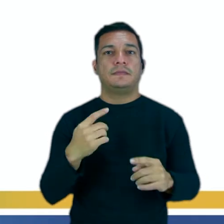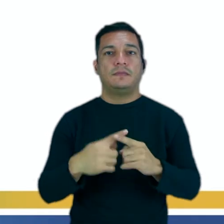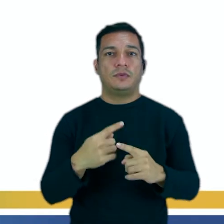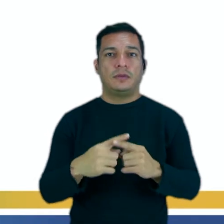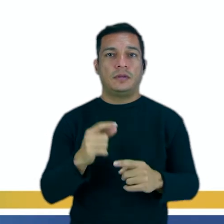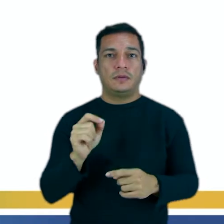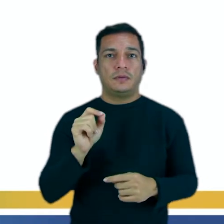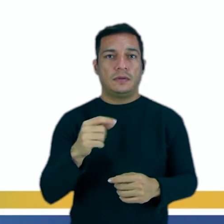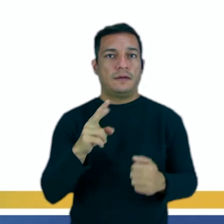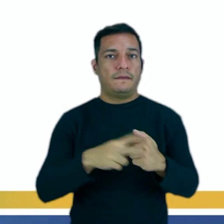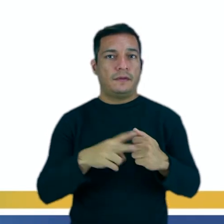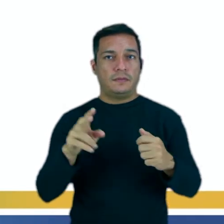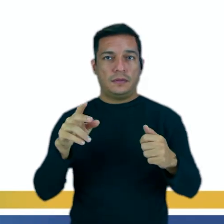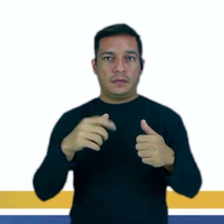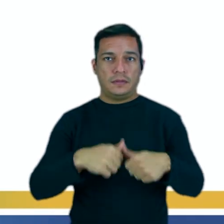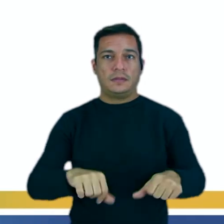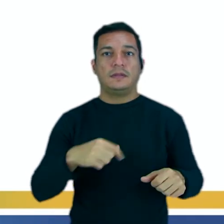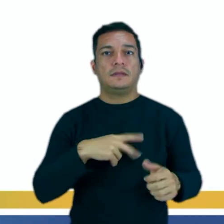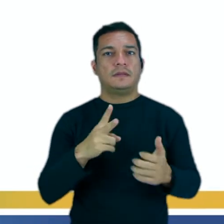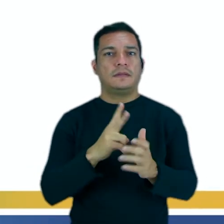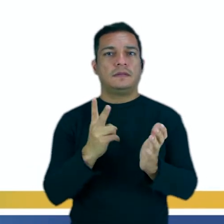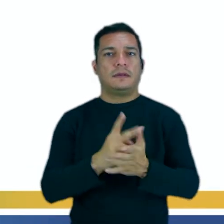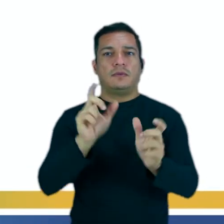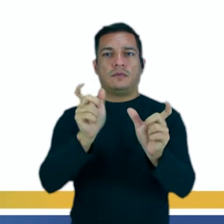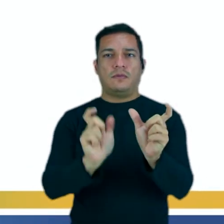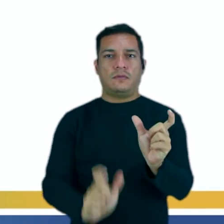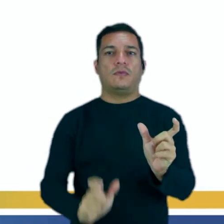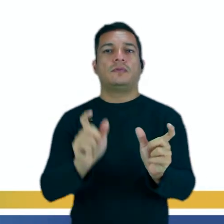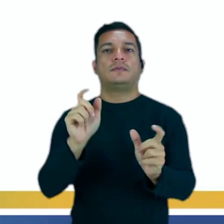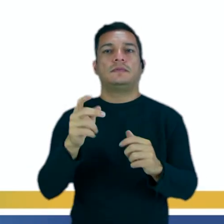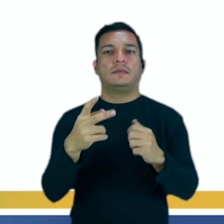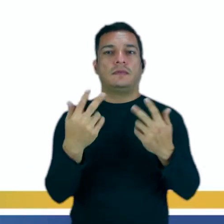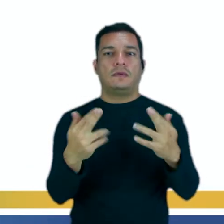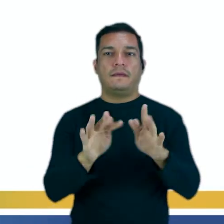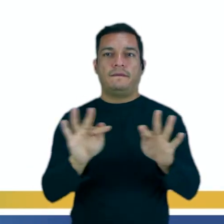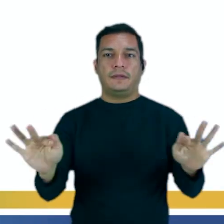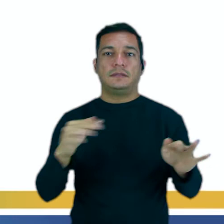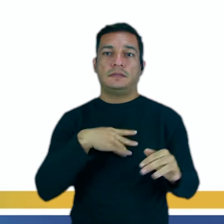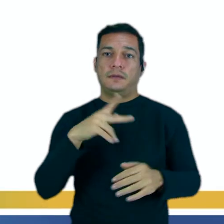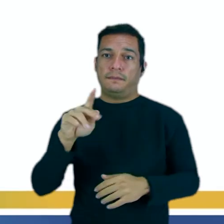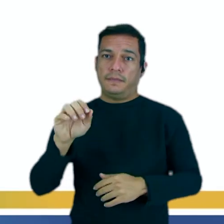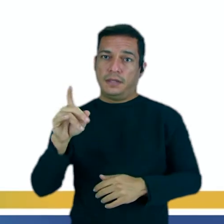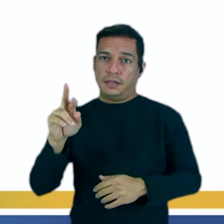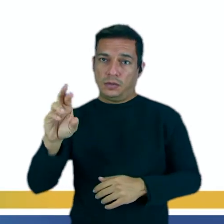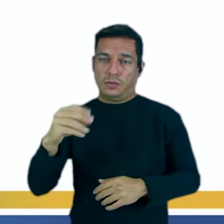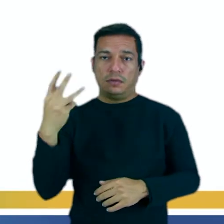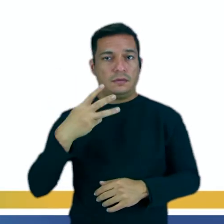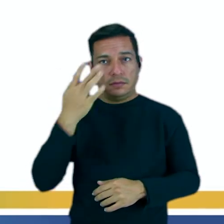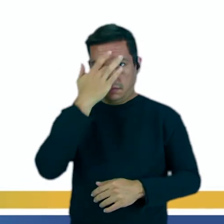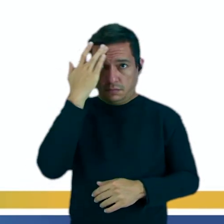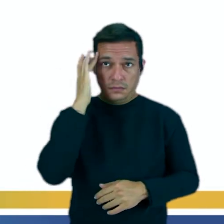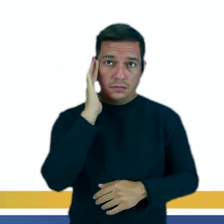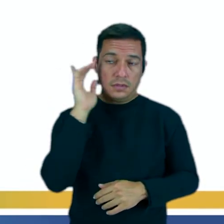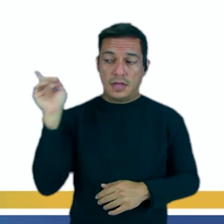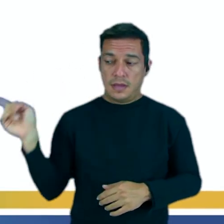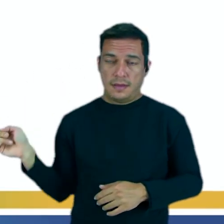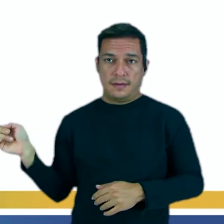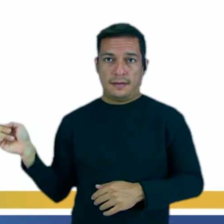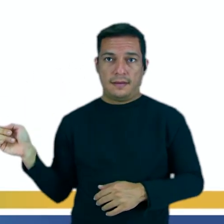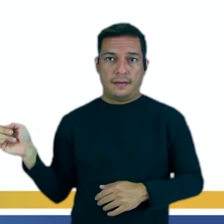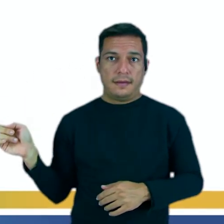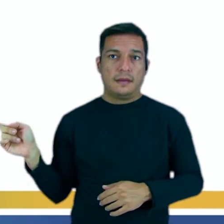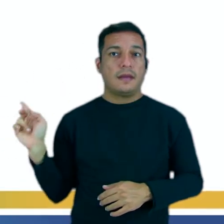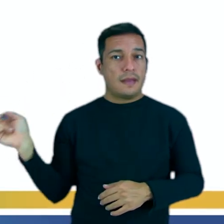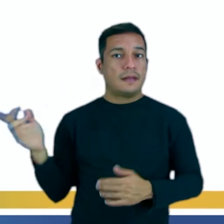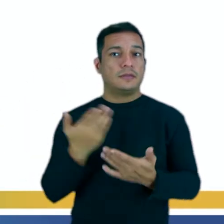verbo estar siempre se conjuga ahí de acuerdo con el sujeto de la frase. Yo tengo Pedro. Pedro es tercera persona, es él. Entonces, Pedro